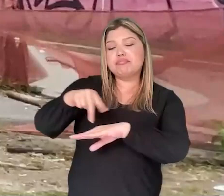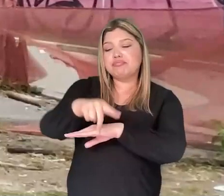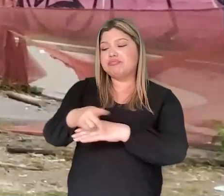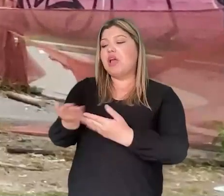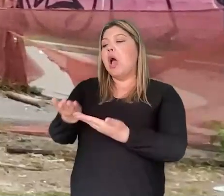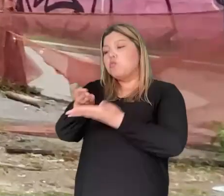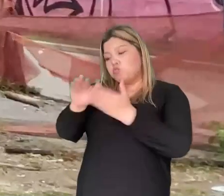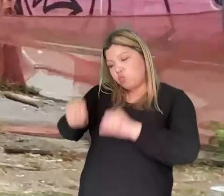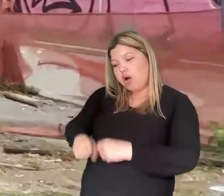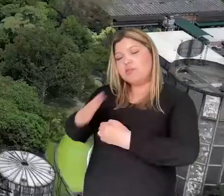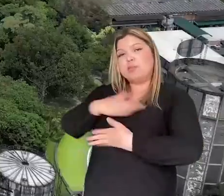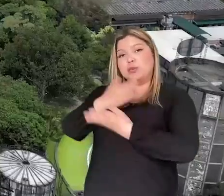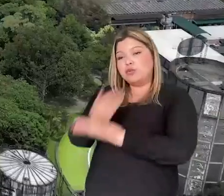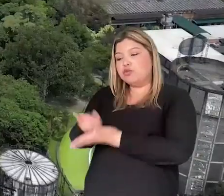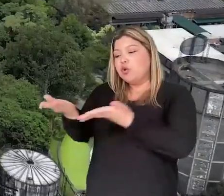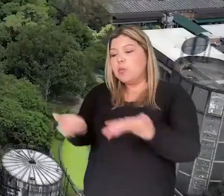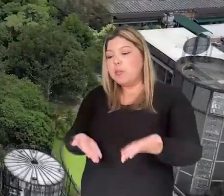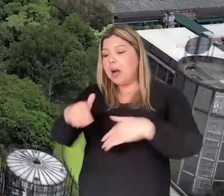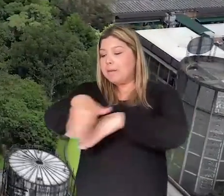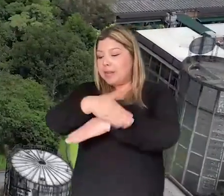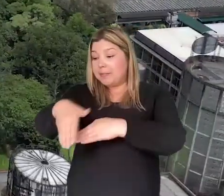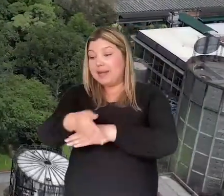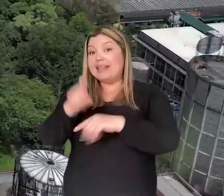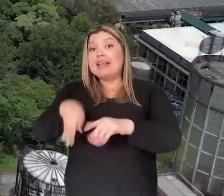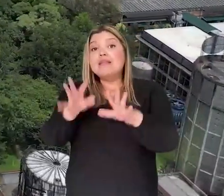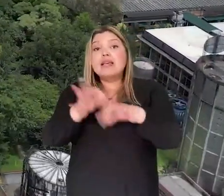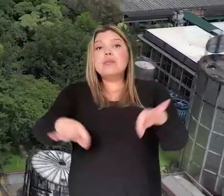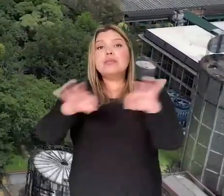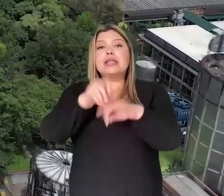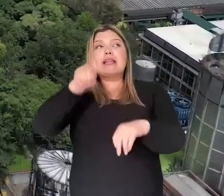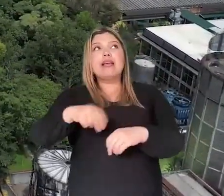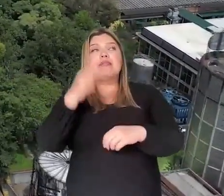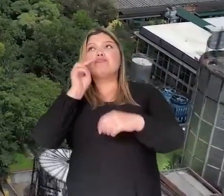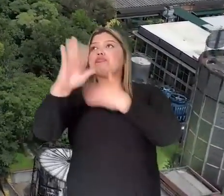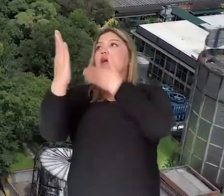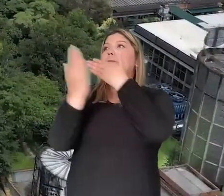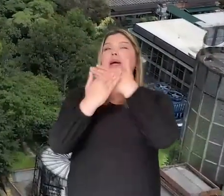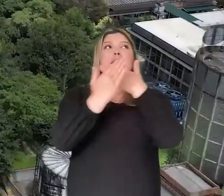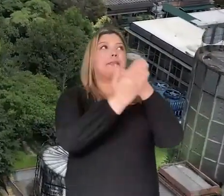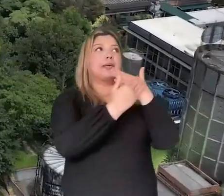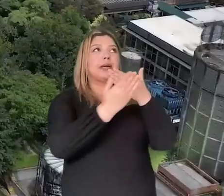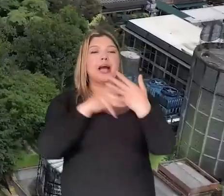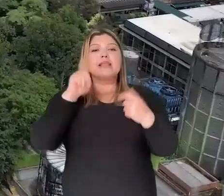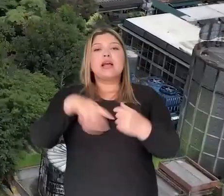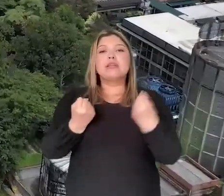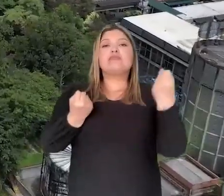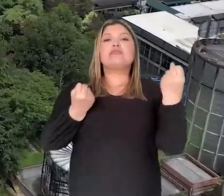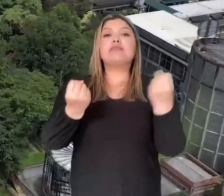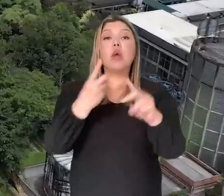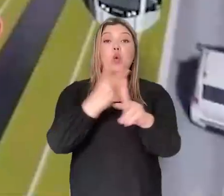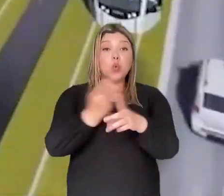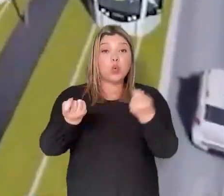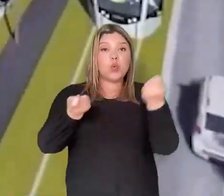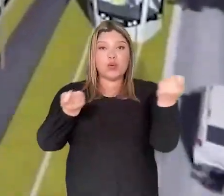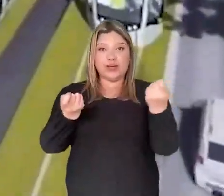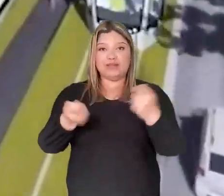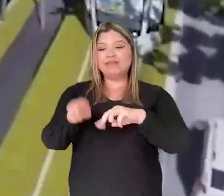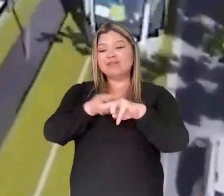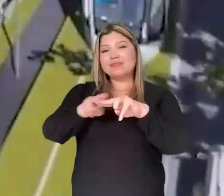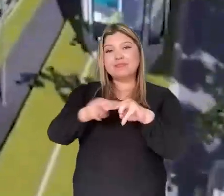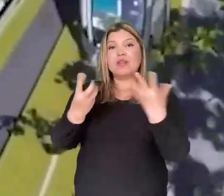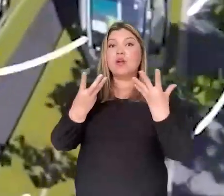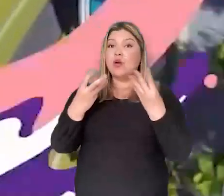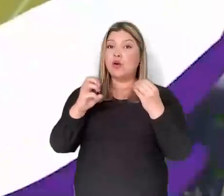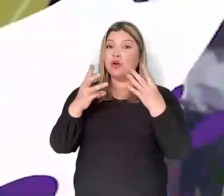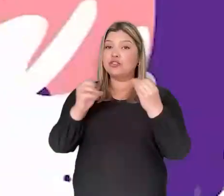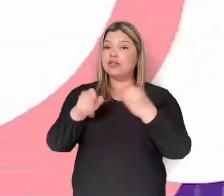habilitarán senderos cuando se requiera. Presta atención a las señales de tránsito y circula con precaución. Metro de